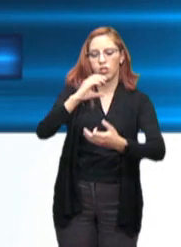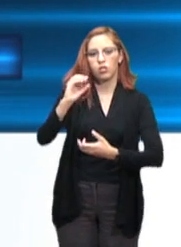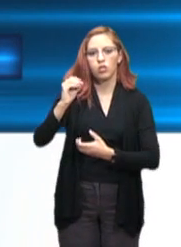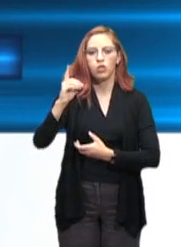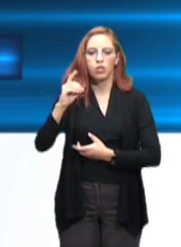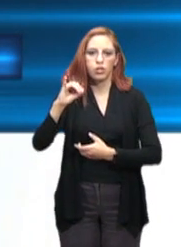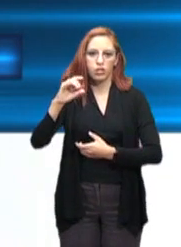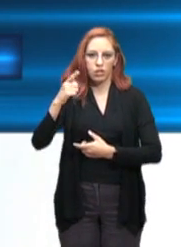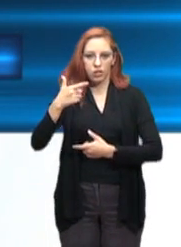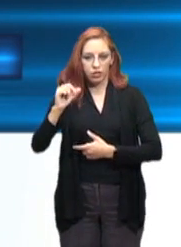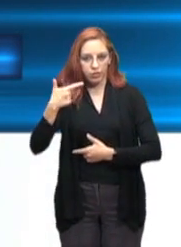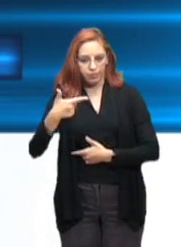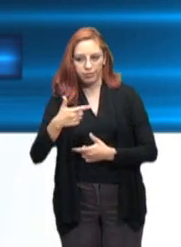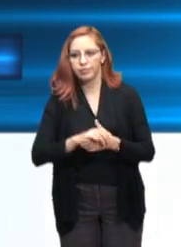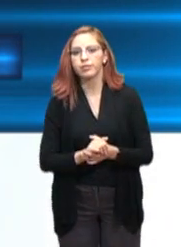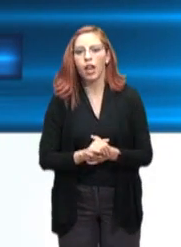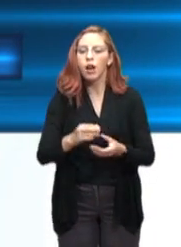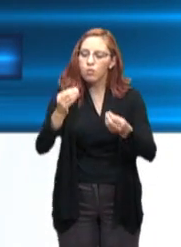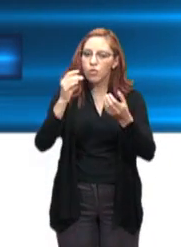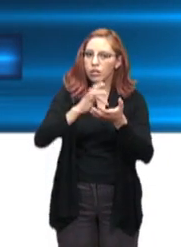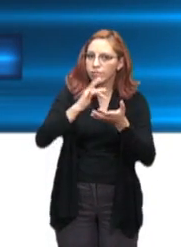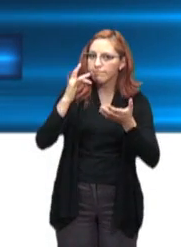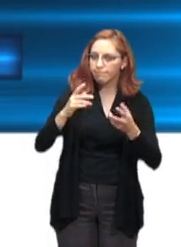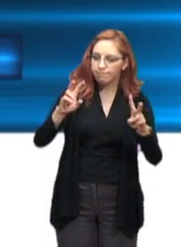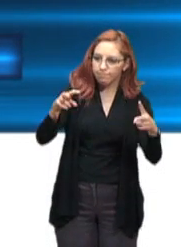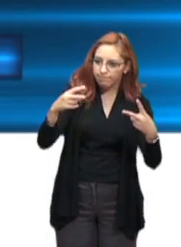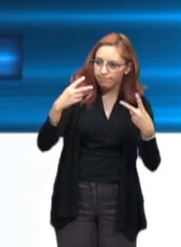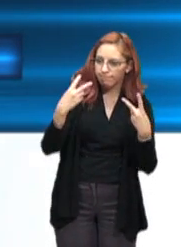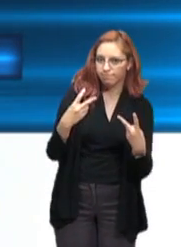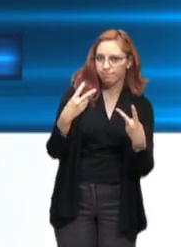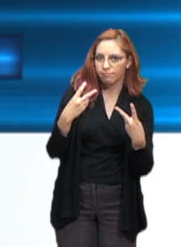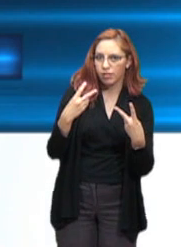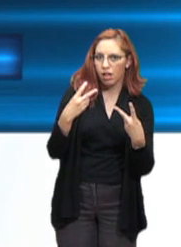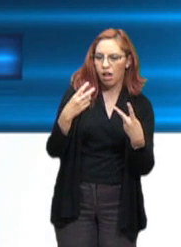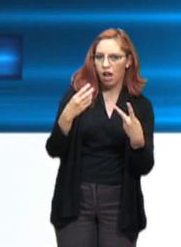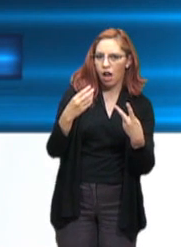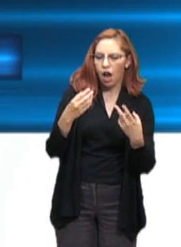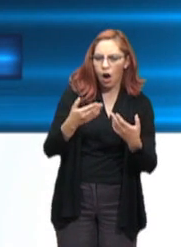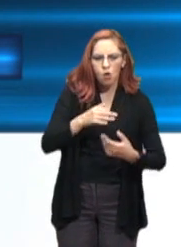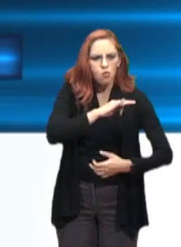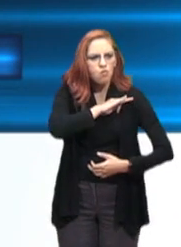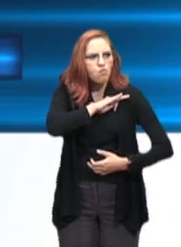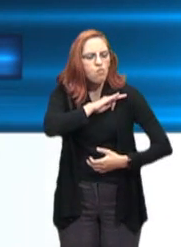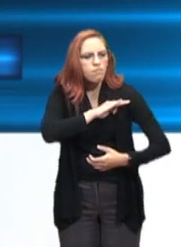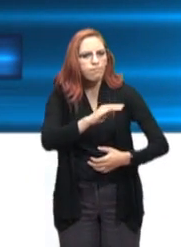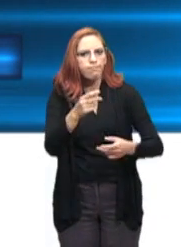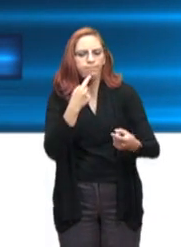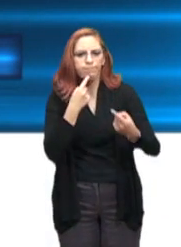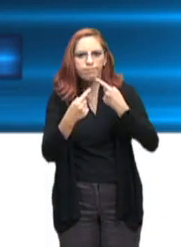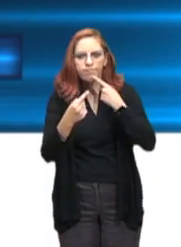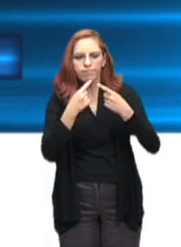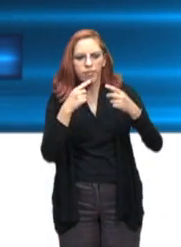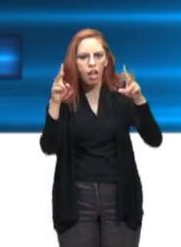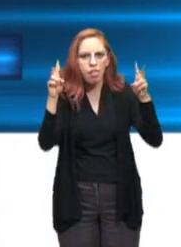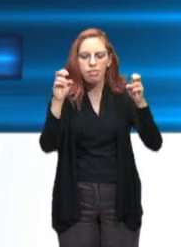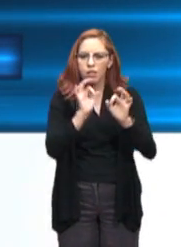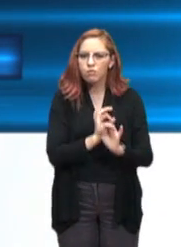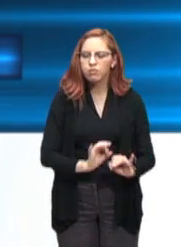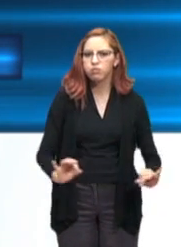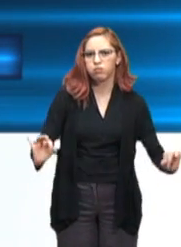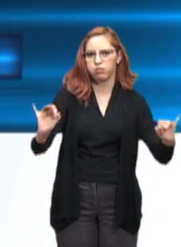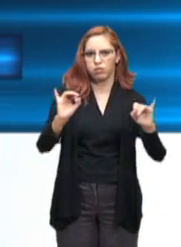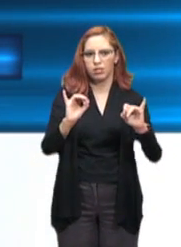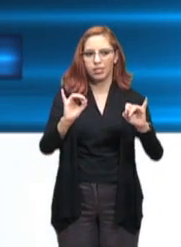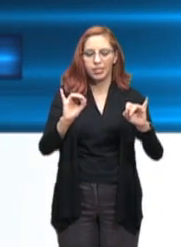Les agradezco por este espacio y por la oportunidad de hablar sobre este sensible tema que demuestra una vez